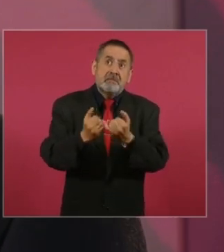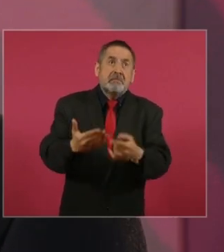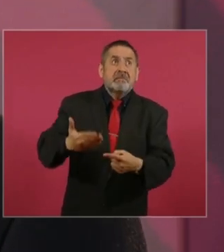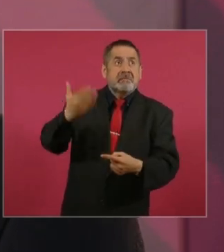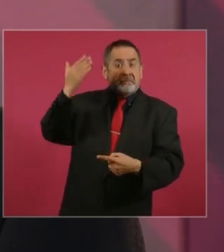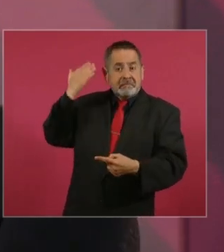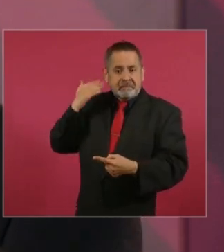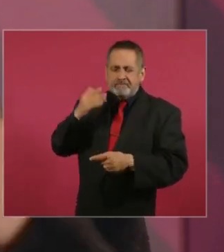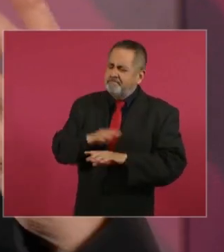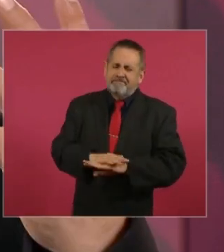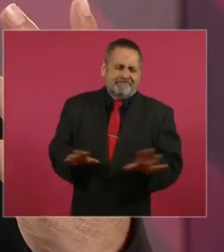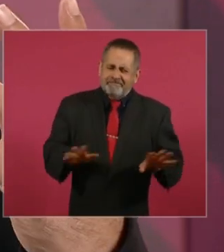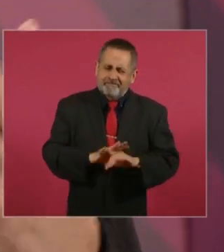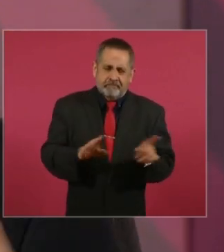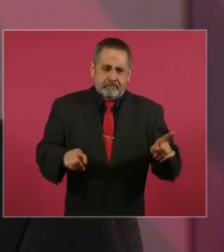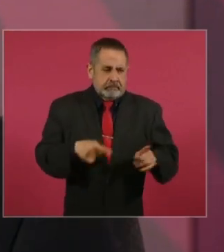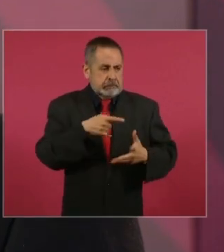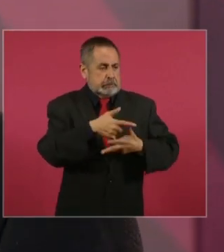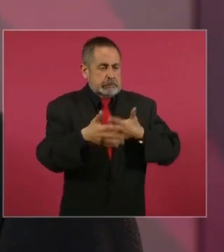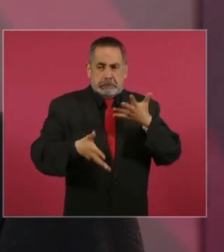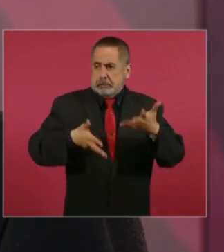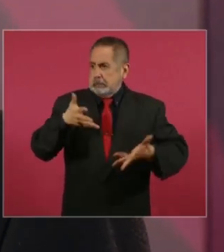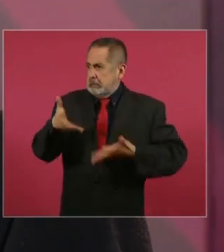Entonces, no saben cómo.